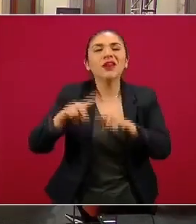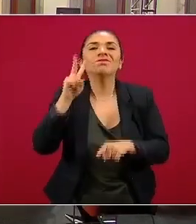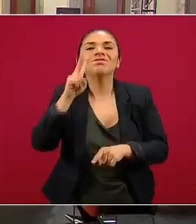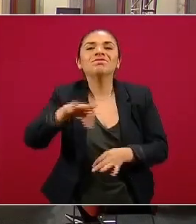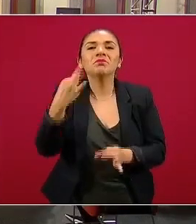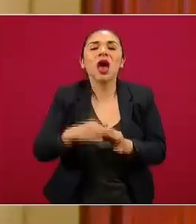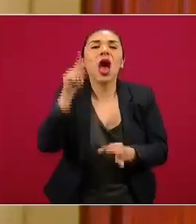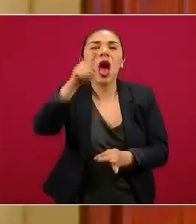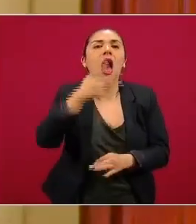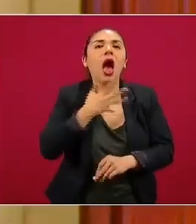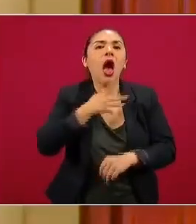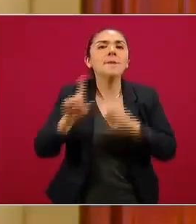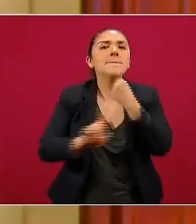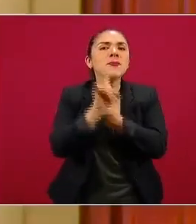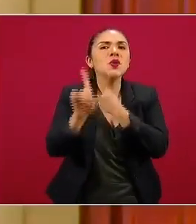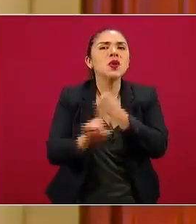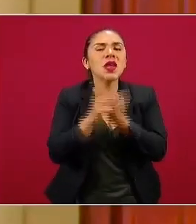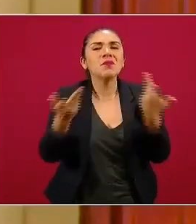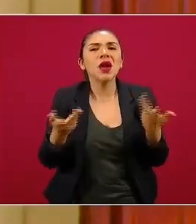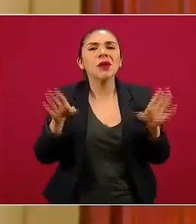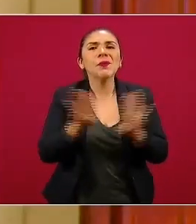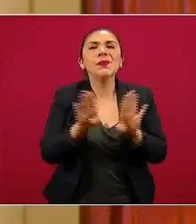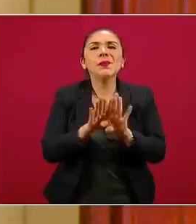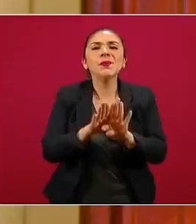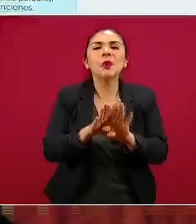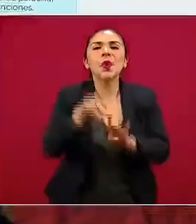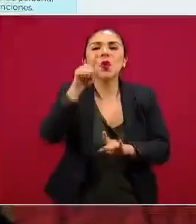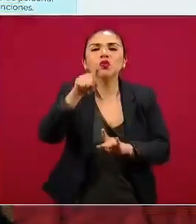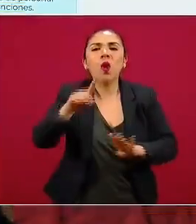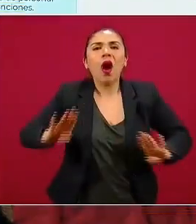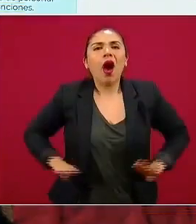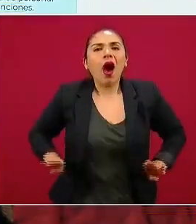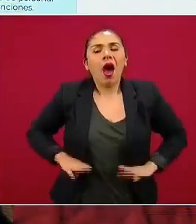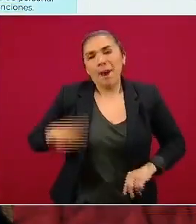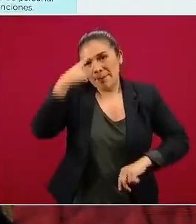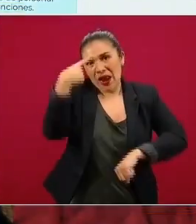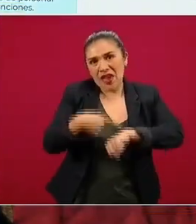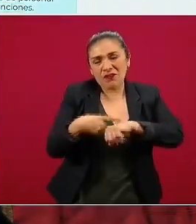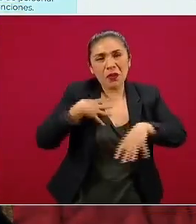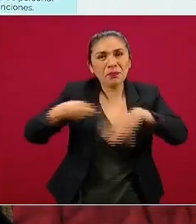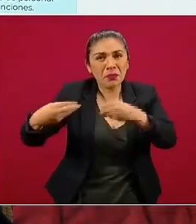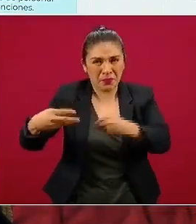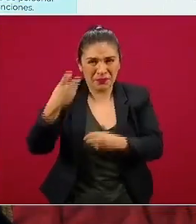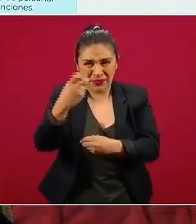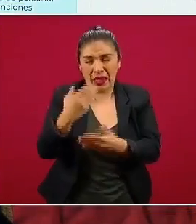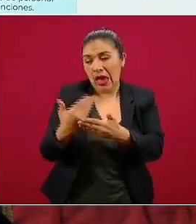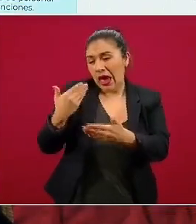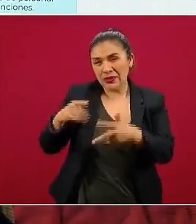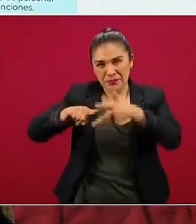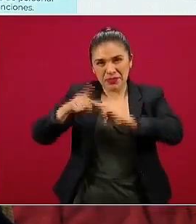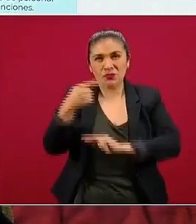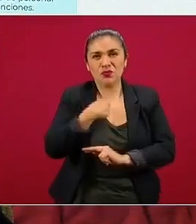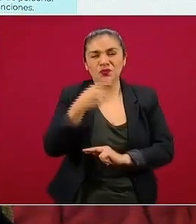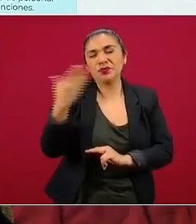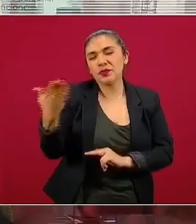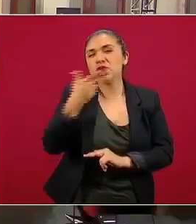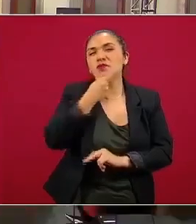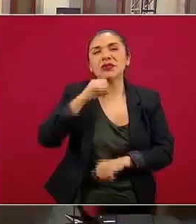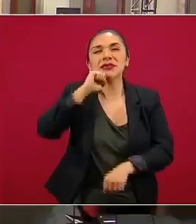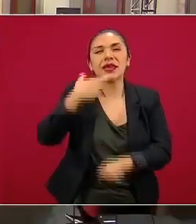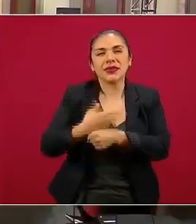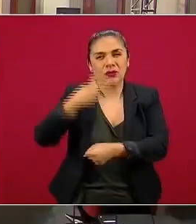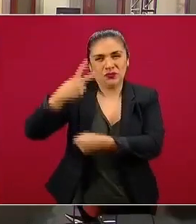problemática en, lógicamente, la situación de su epidemia. Como ya lo comentaba al principio, el subsecretario